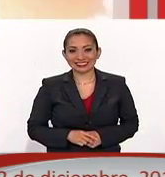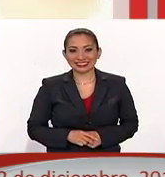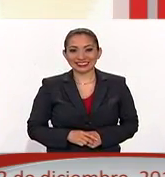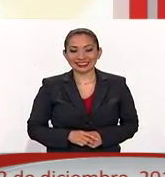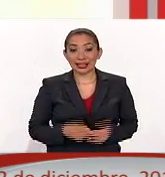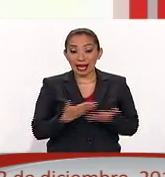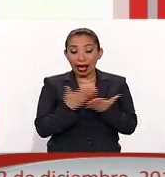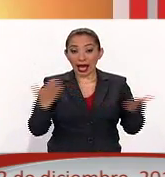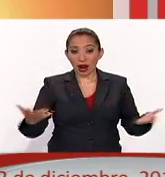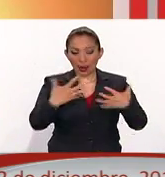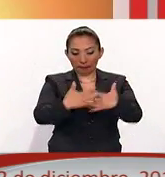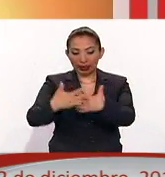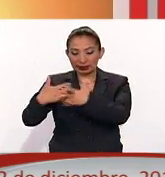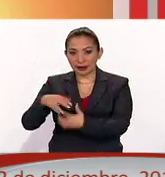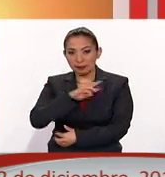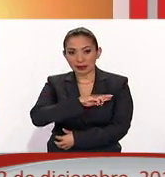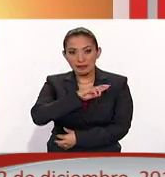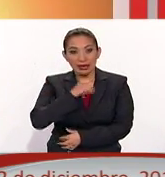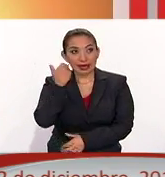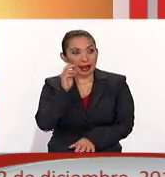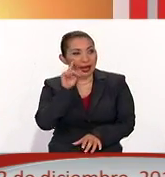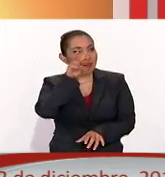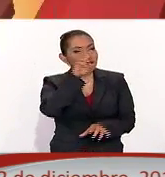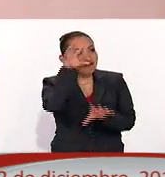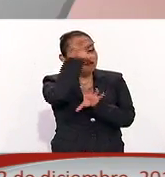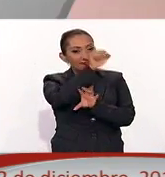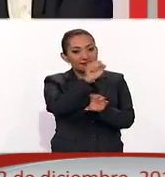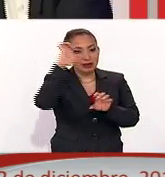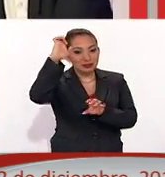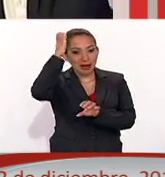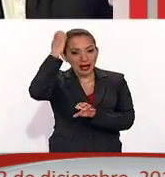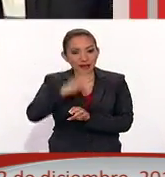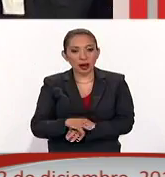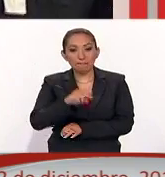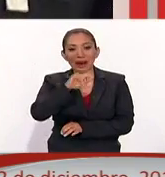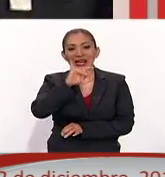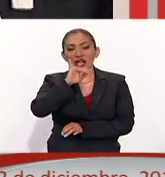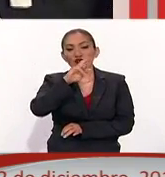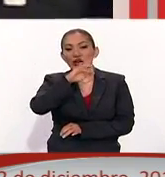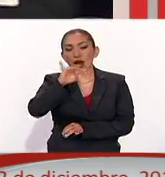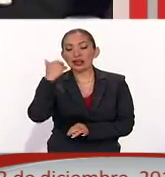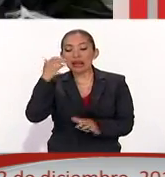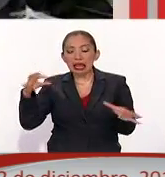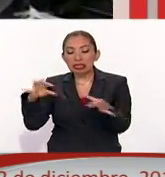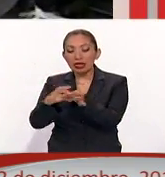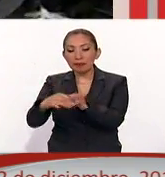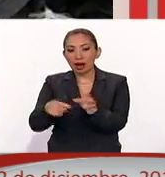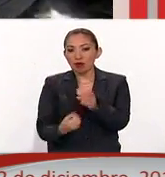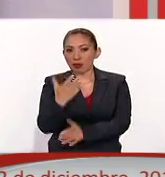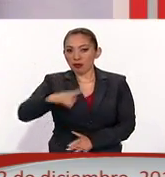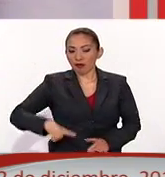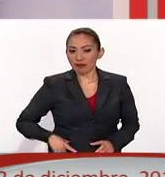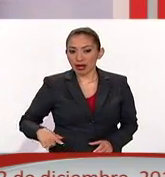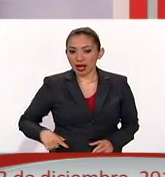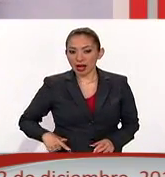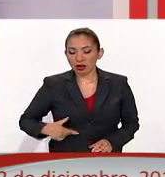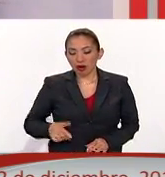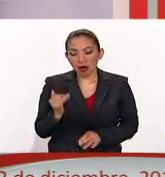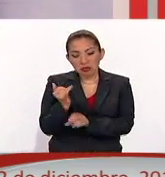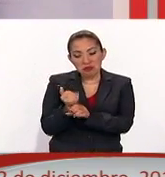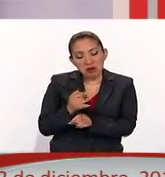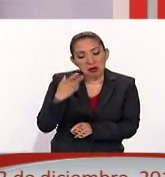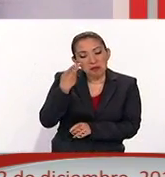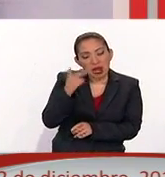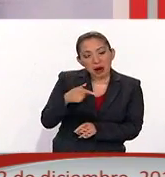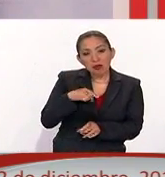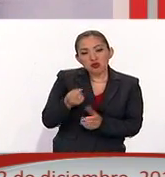Ahora las empresas privadas quieren conquistar el espacio. Mariano Rajoy buscará alianzas para el nuevo gobierno. Explorar la